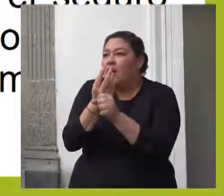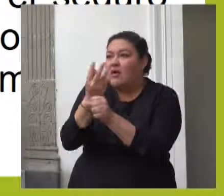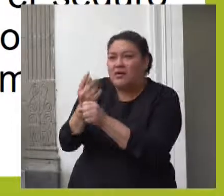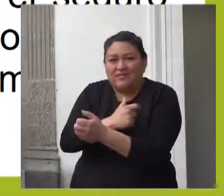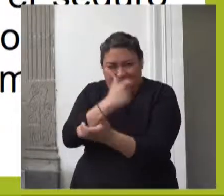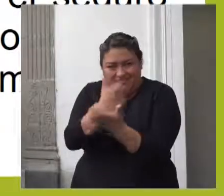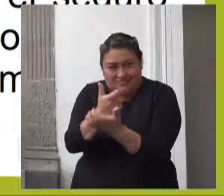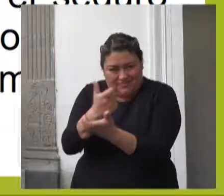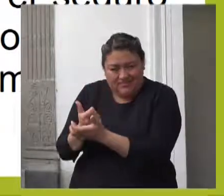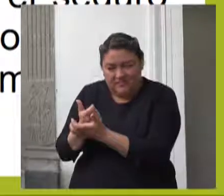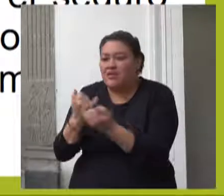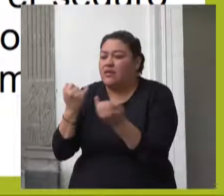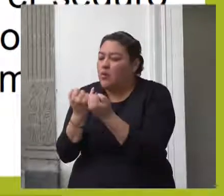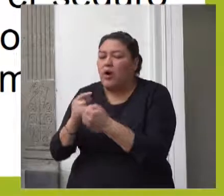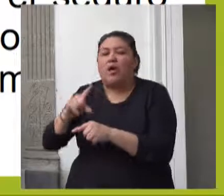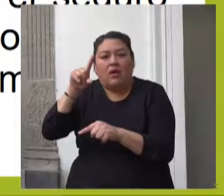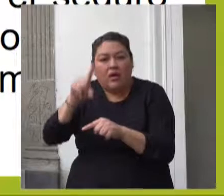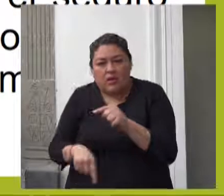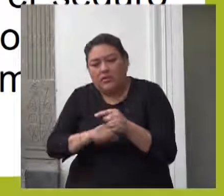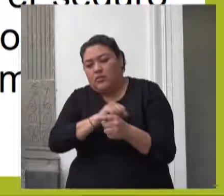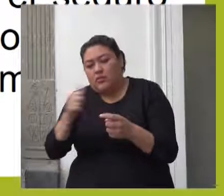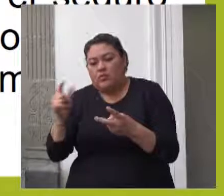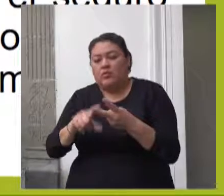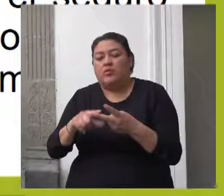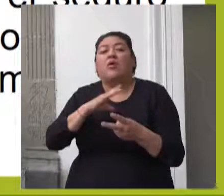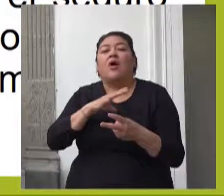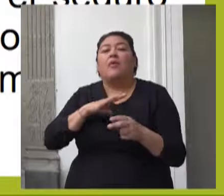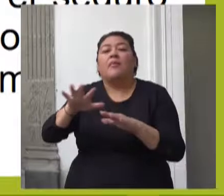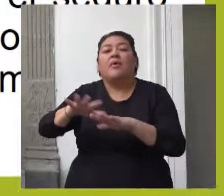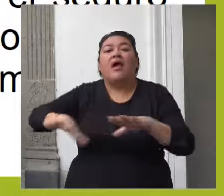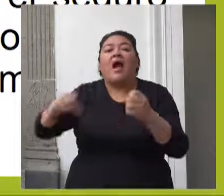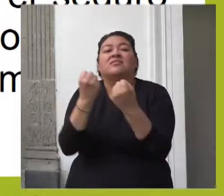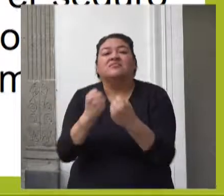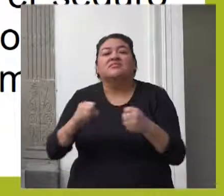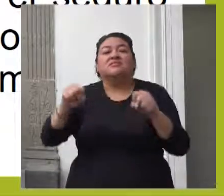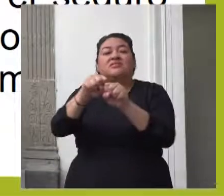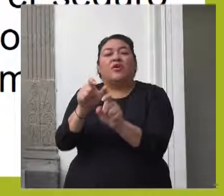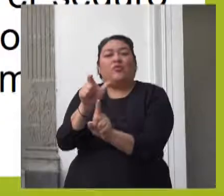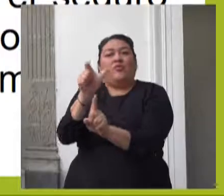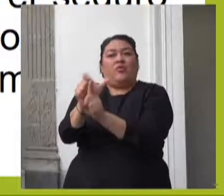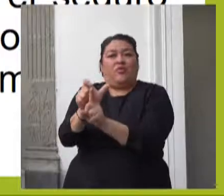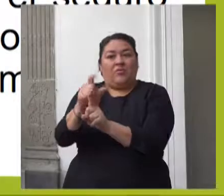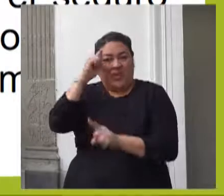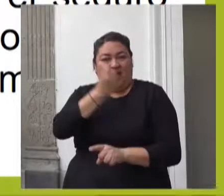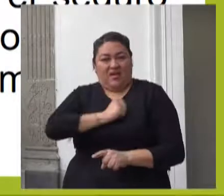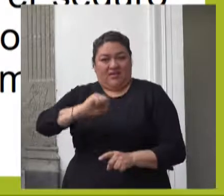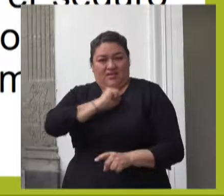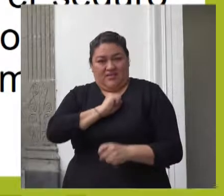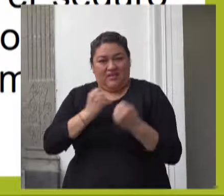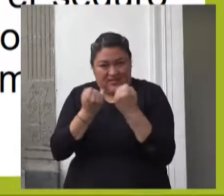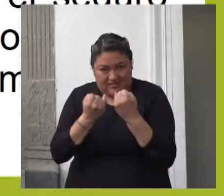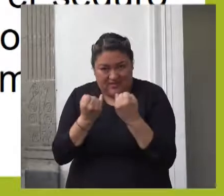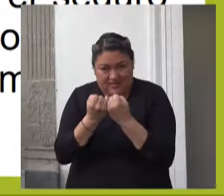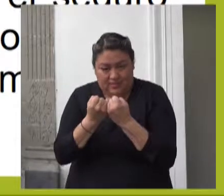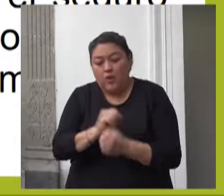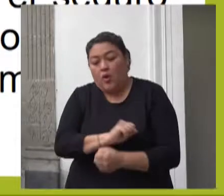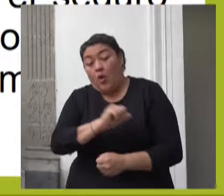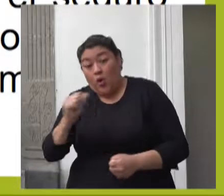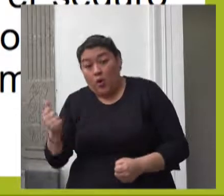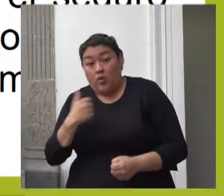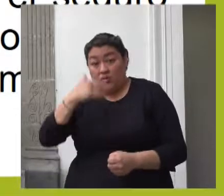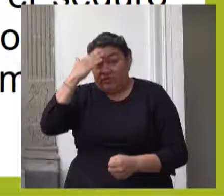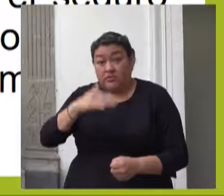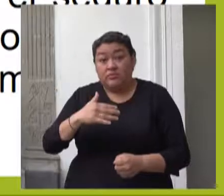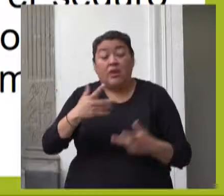infantiles y el seguro de accidentes personales y en su caso por las transferencias monetarias